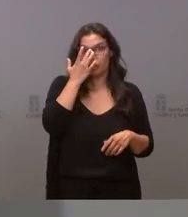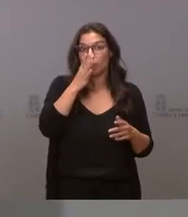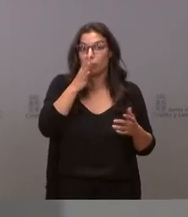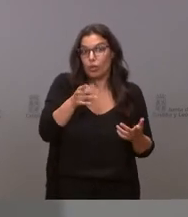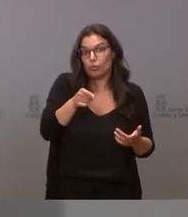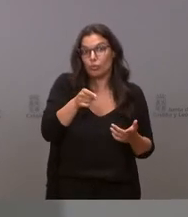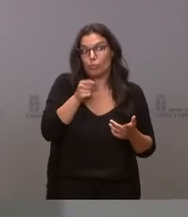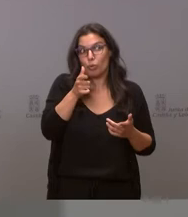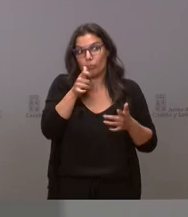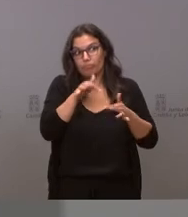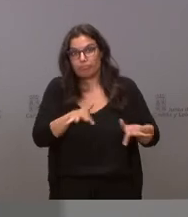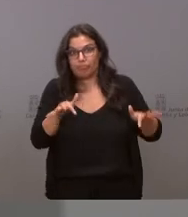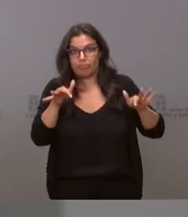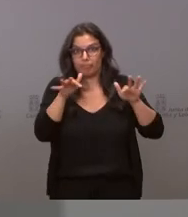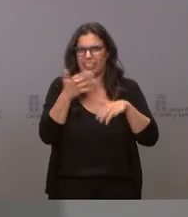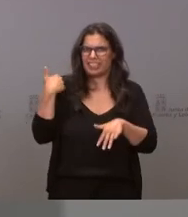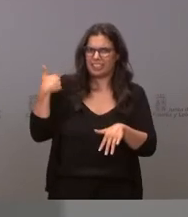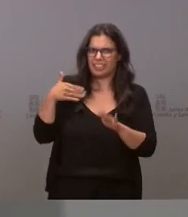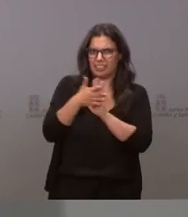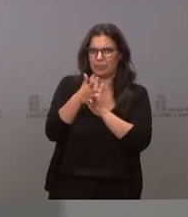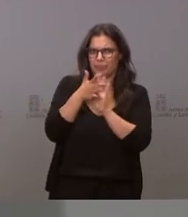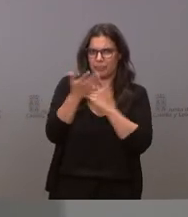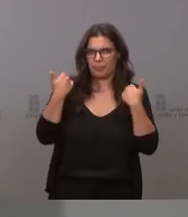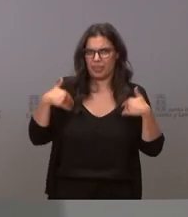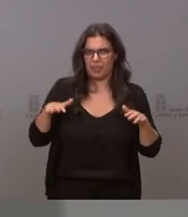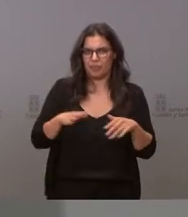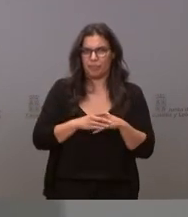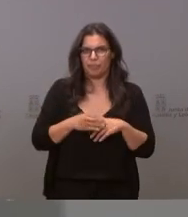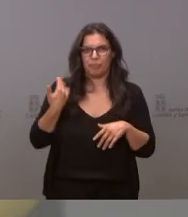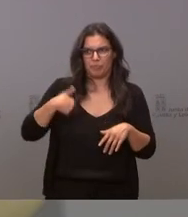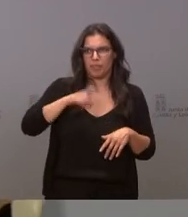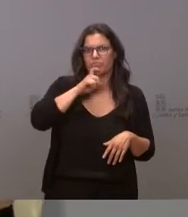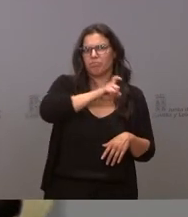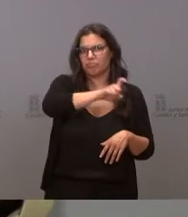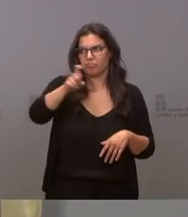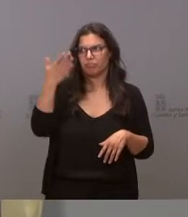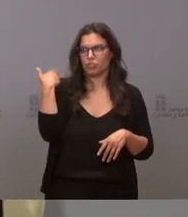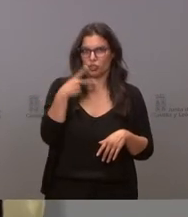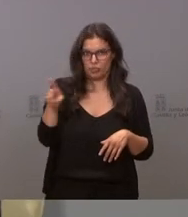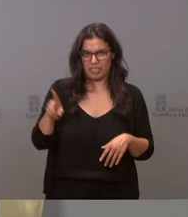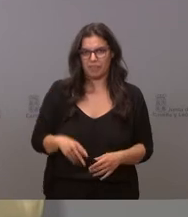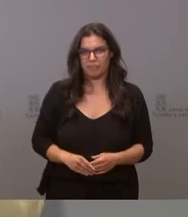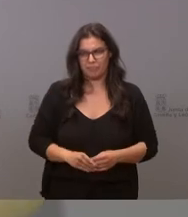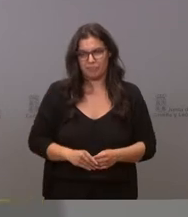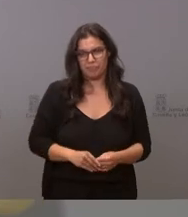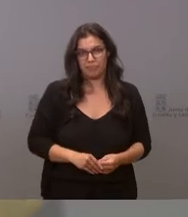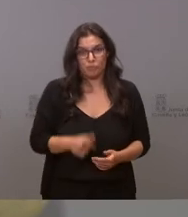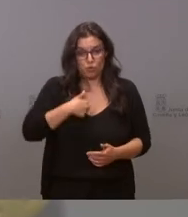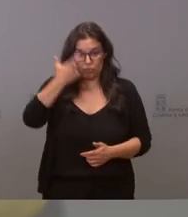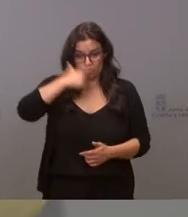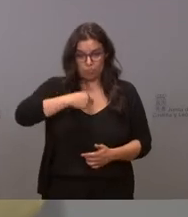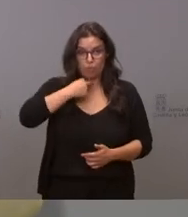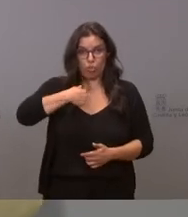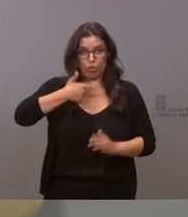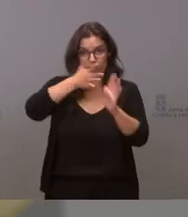ocurriendo ya lo explicamos esto lo hemos anunciado hace dos semanas yo mismo lo he dicho